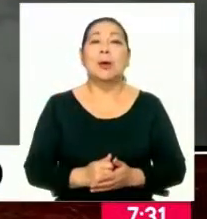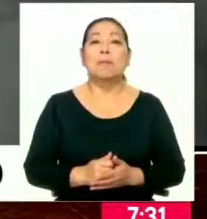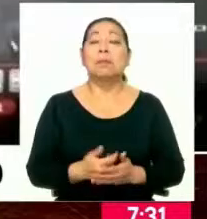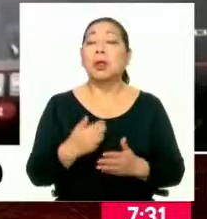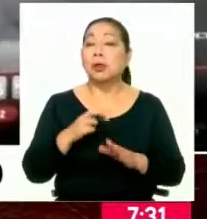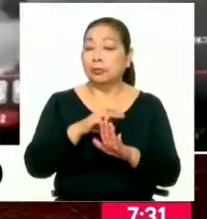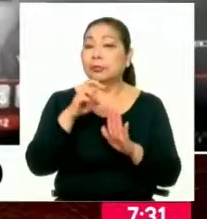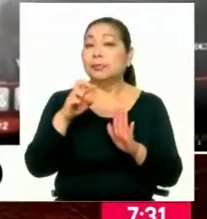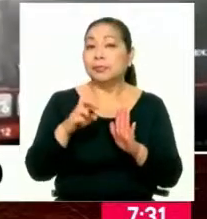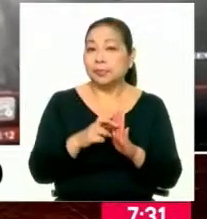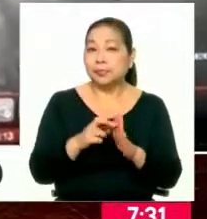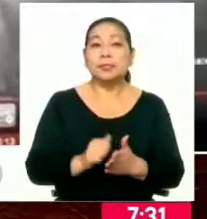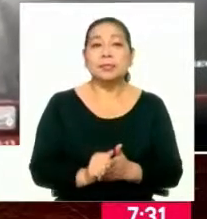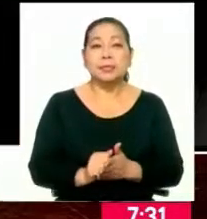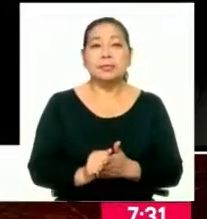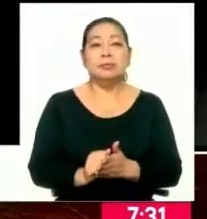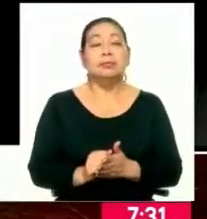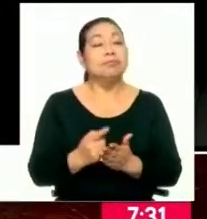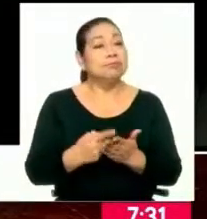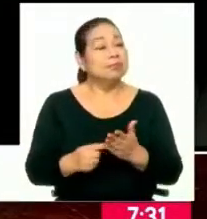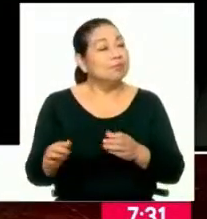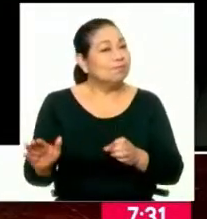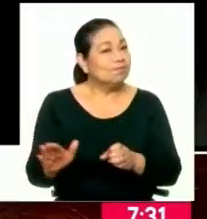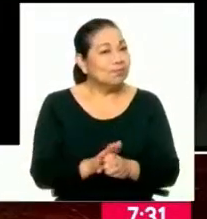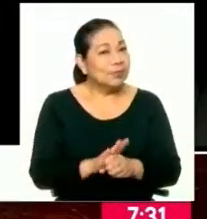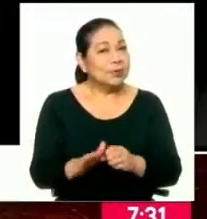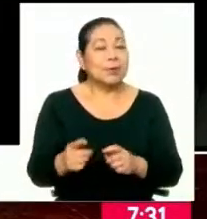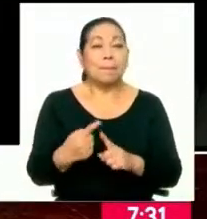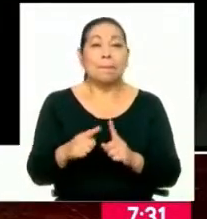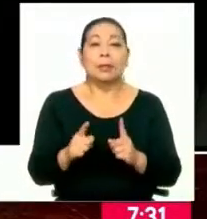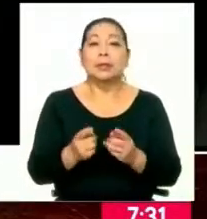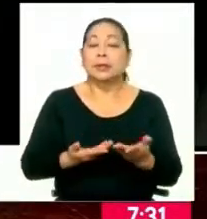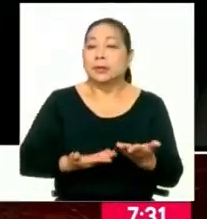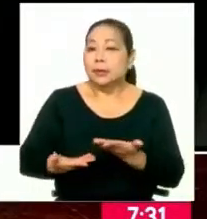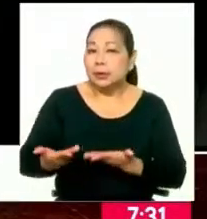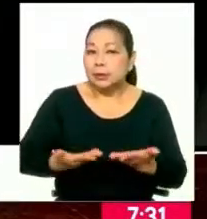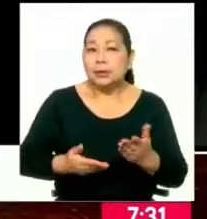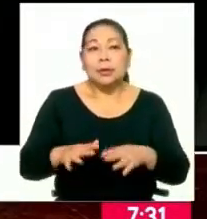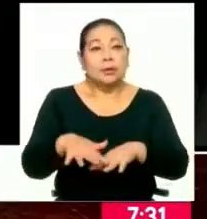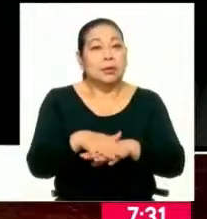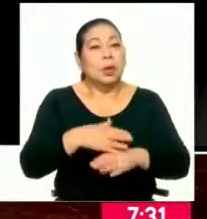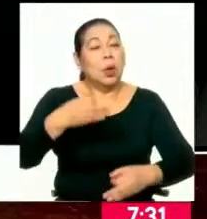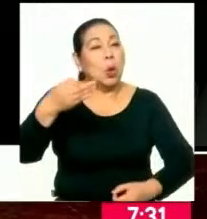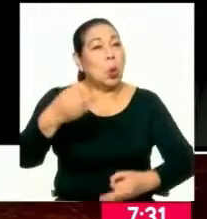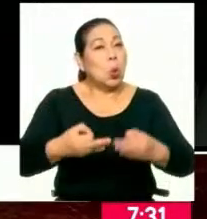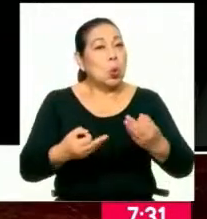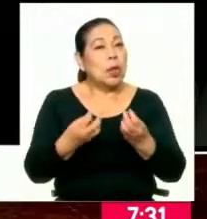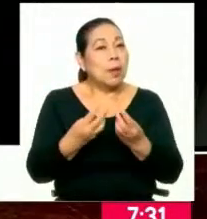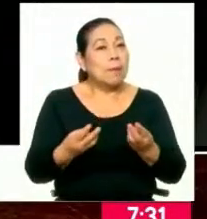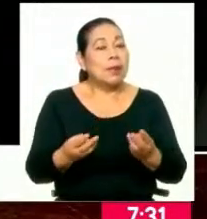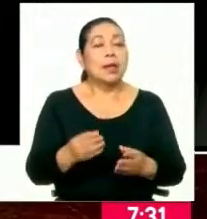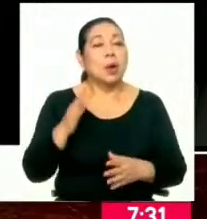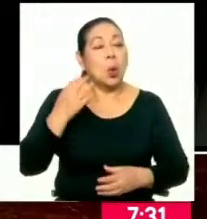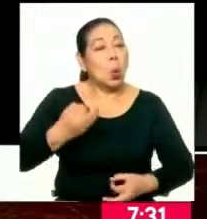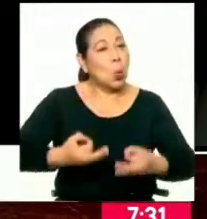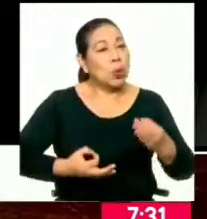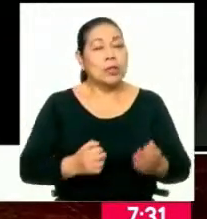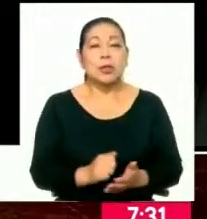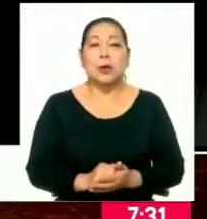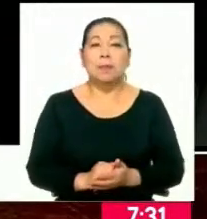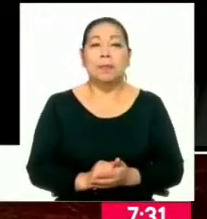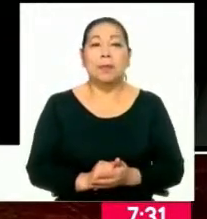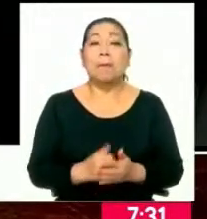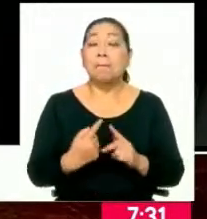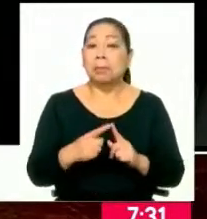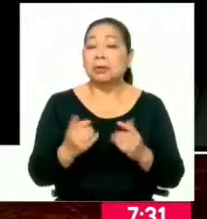Es un proyecto que va a lograr eficiencia y eficacia en el sistema de la administración de justicia en materia penal. Así que